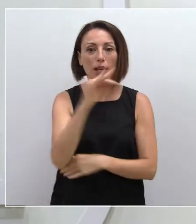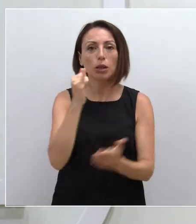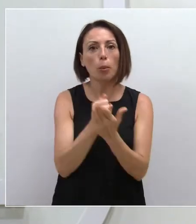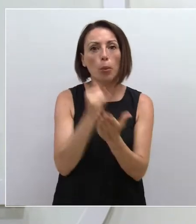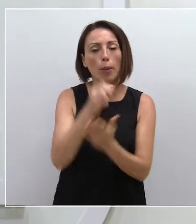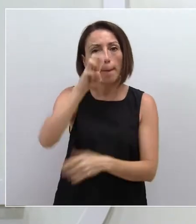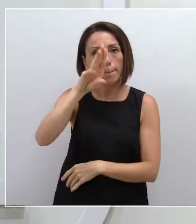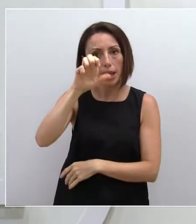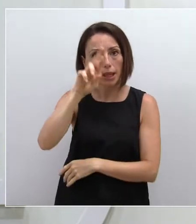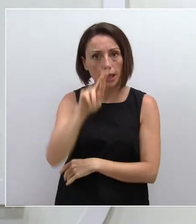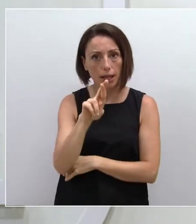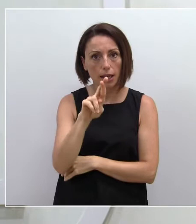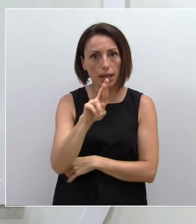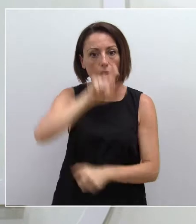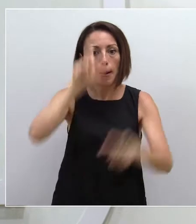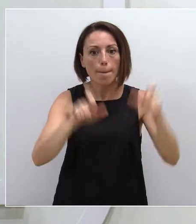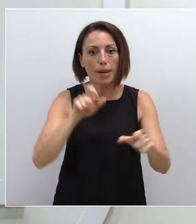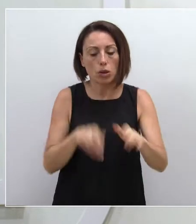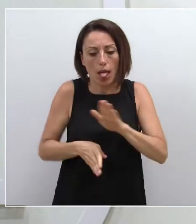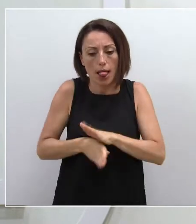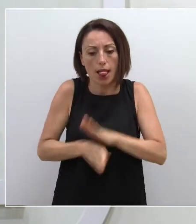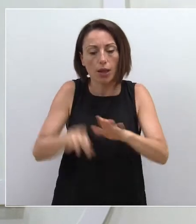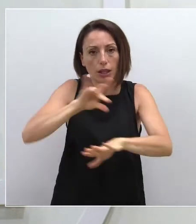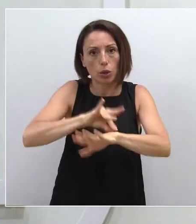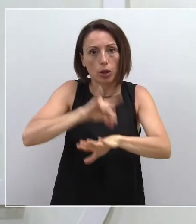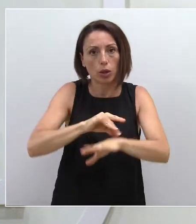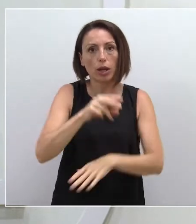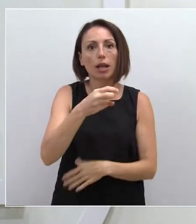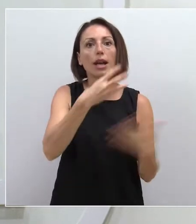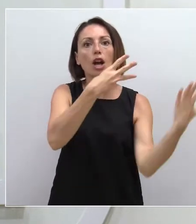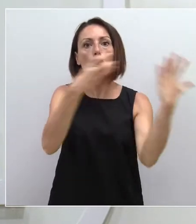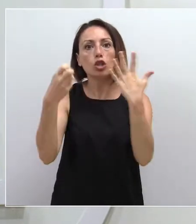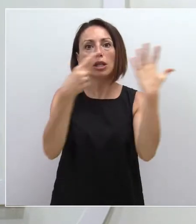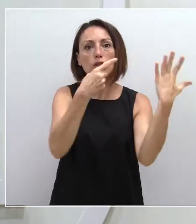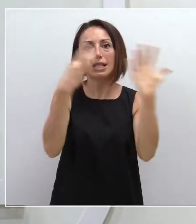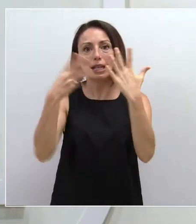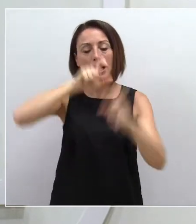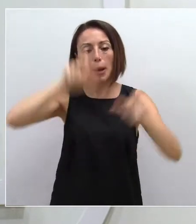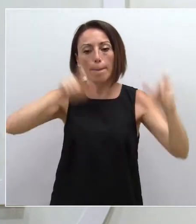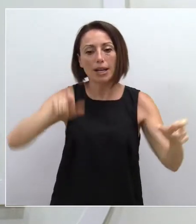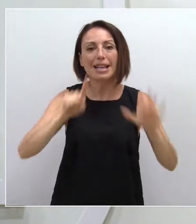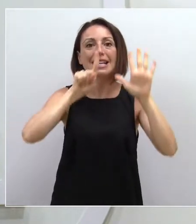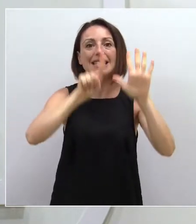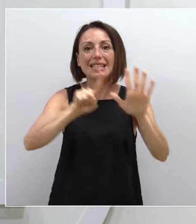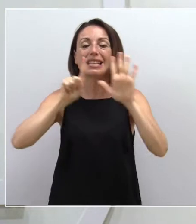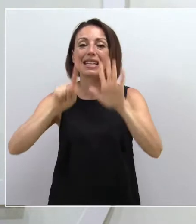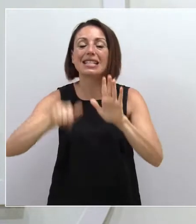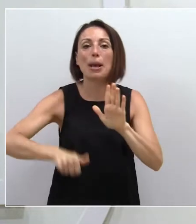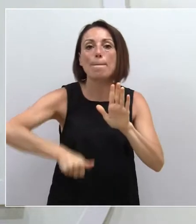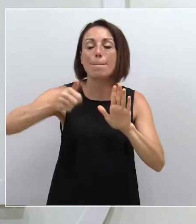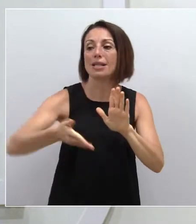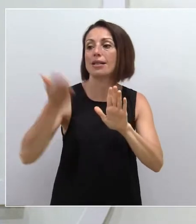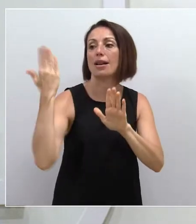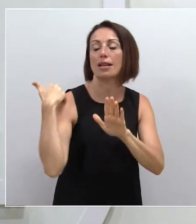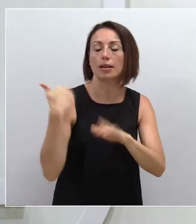PCR. El número de casos activos asciende a 863 personas, 66 más que el día